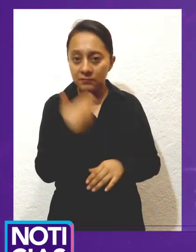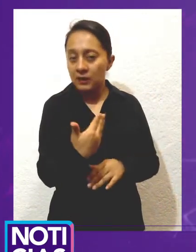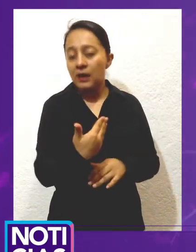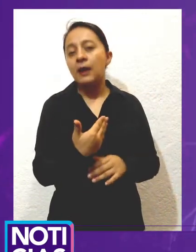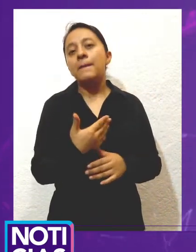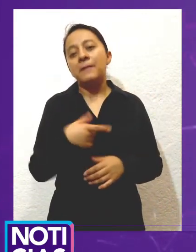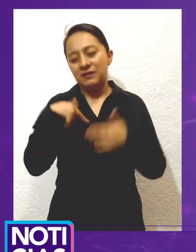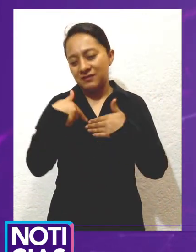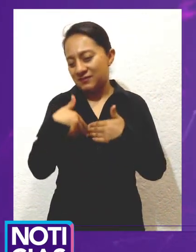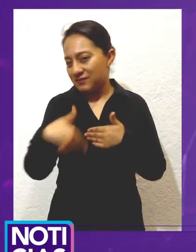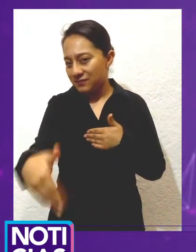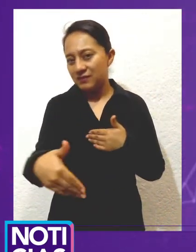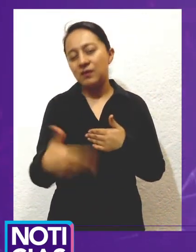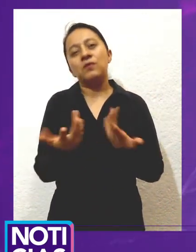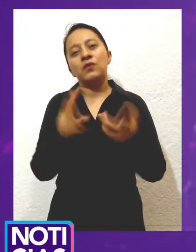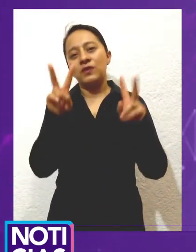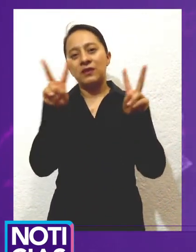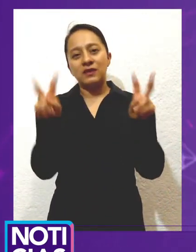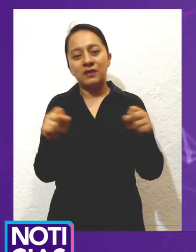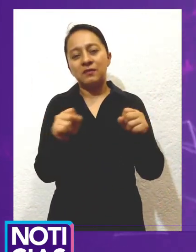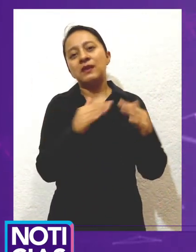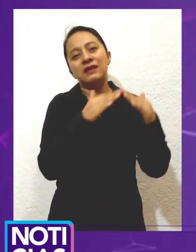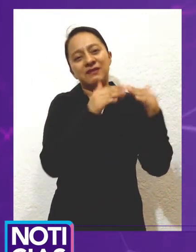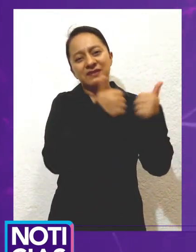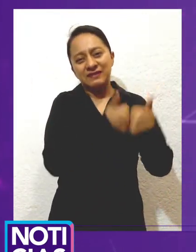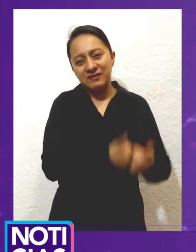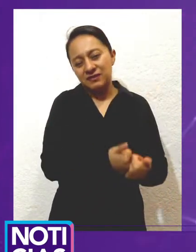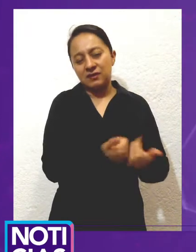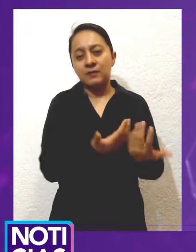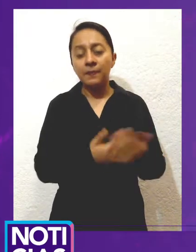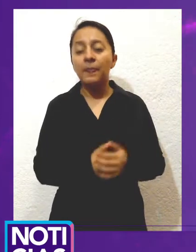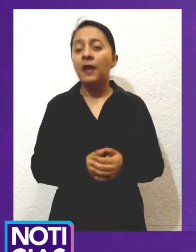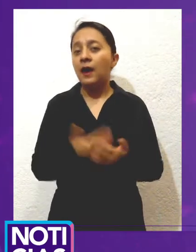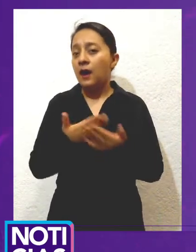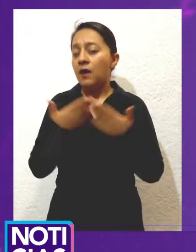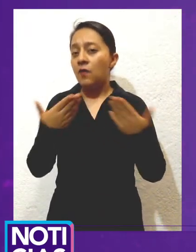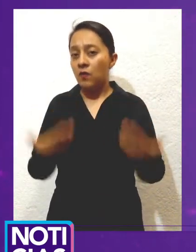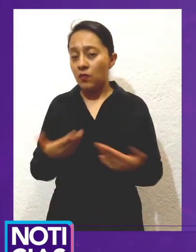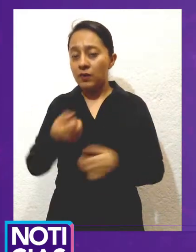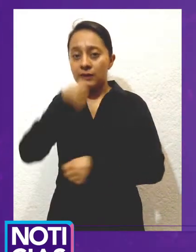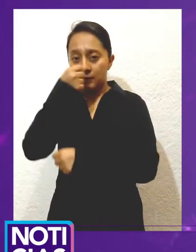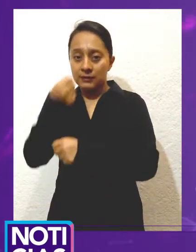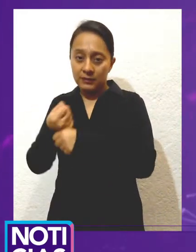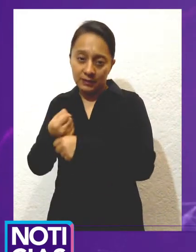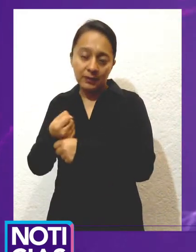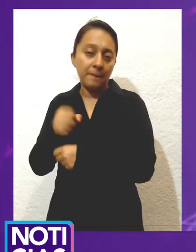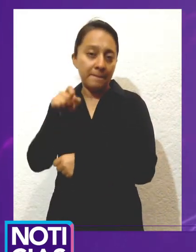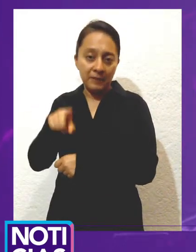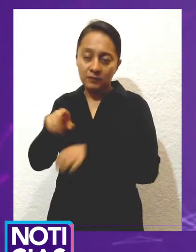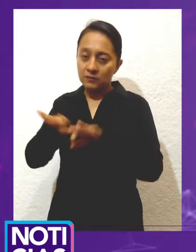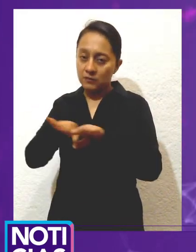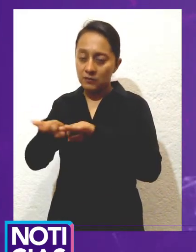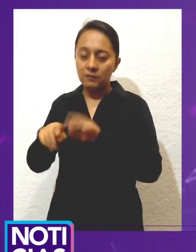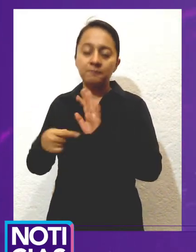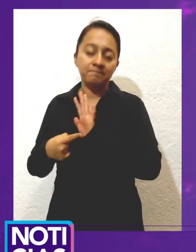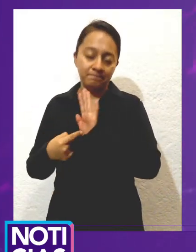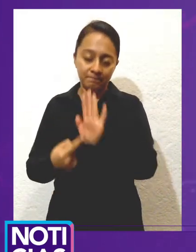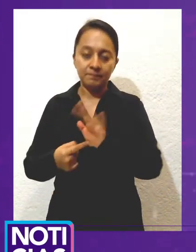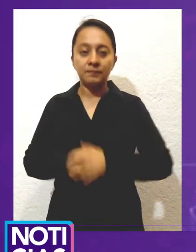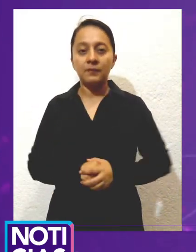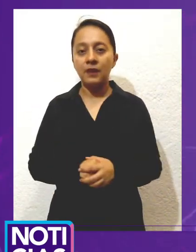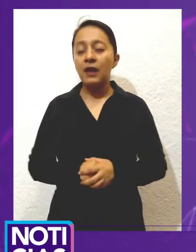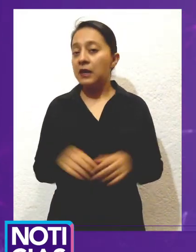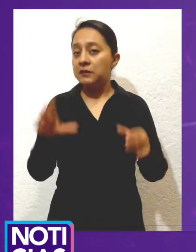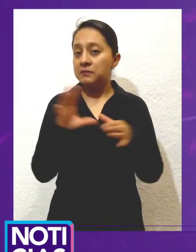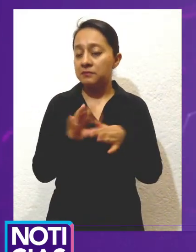contingencia, por lo que comentaba el secretario del Prete. Refirió, en algunos casos las reducciones de salario se presentaron de un